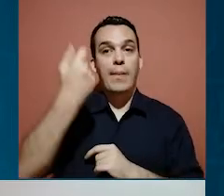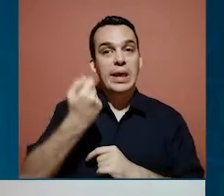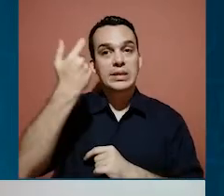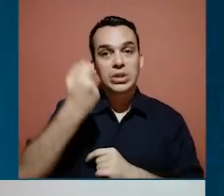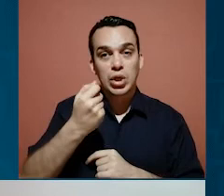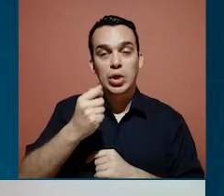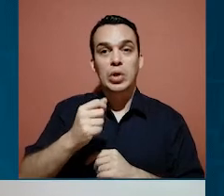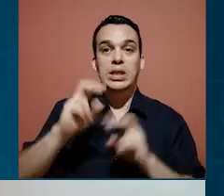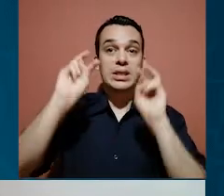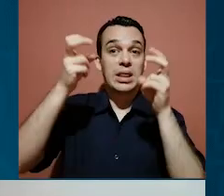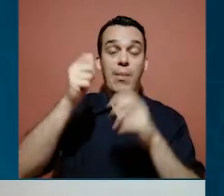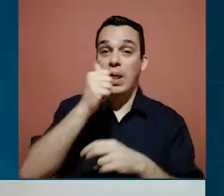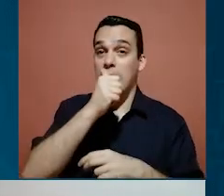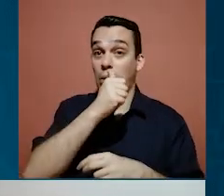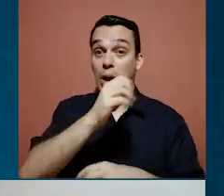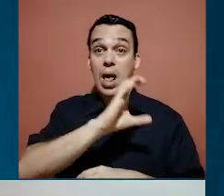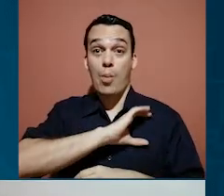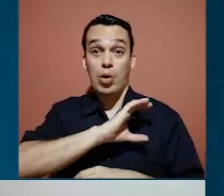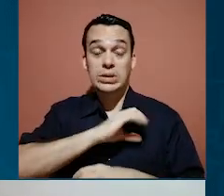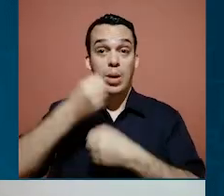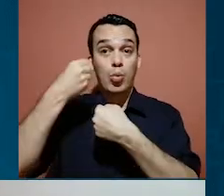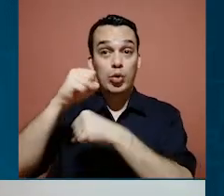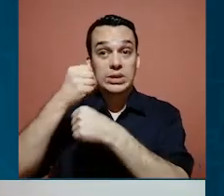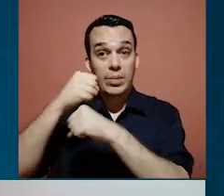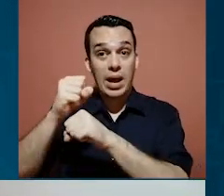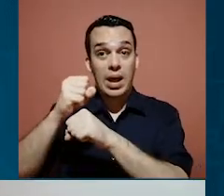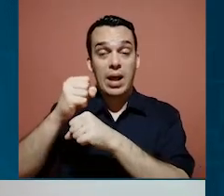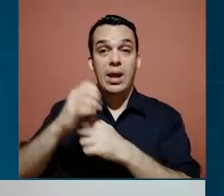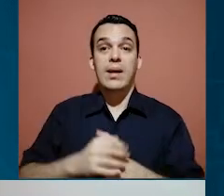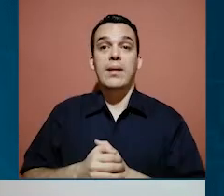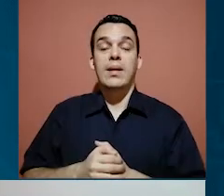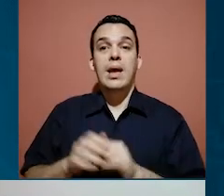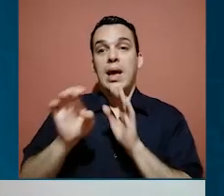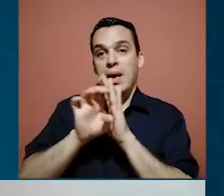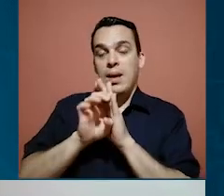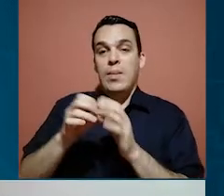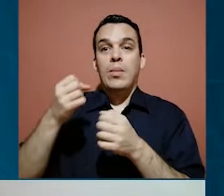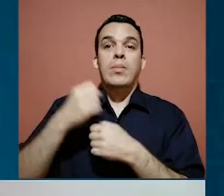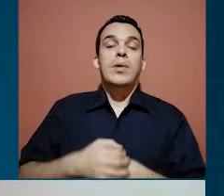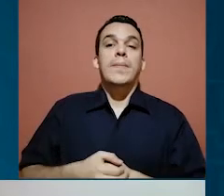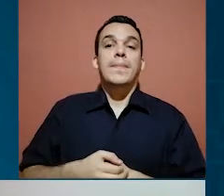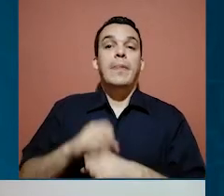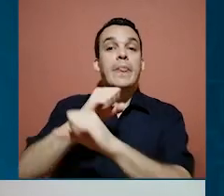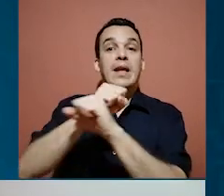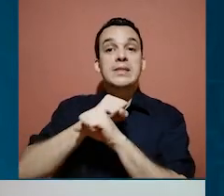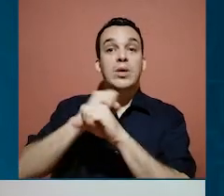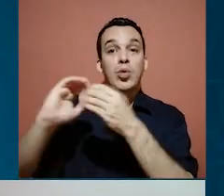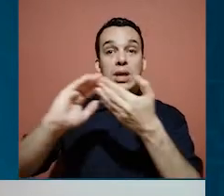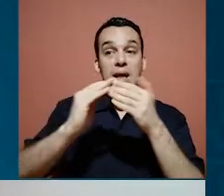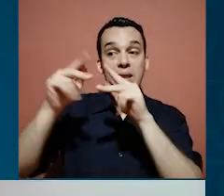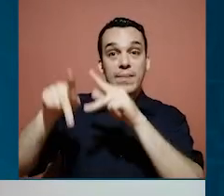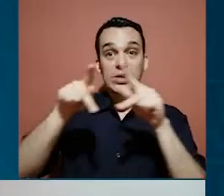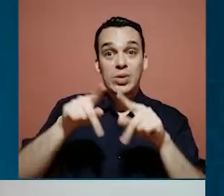son pensiones, los temas de drogas. La Policía Municipalidad, como lo dije antes, la Policía Municipal, perdón, es seguridad